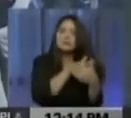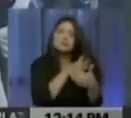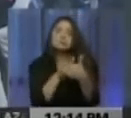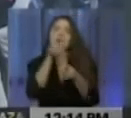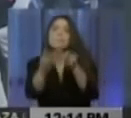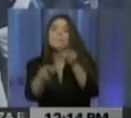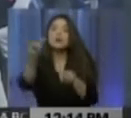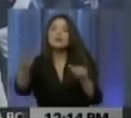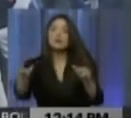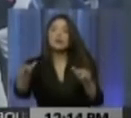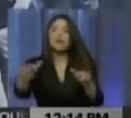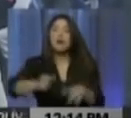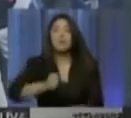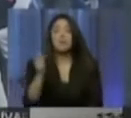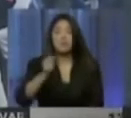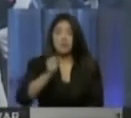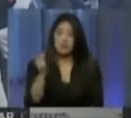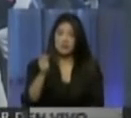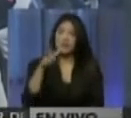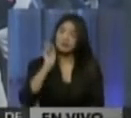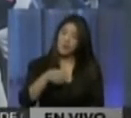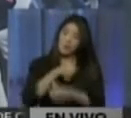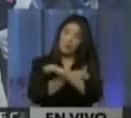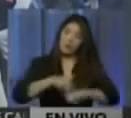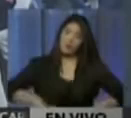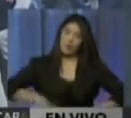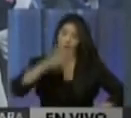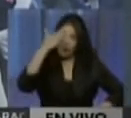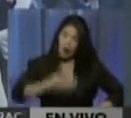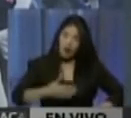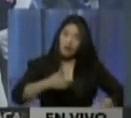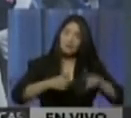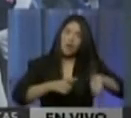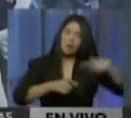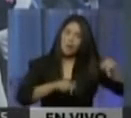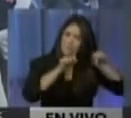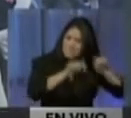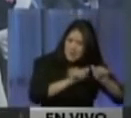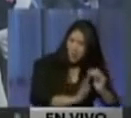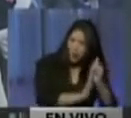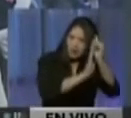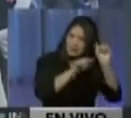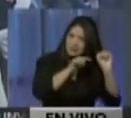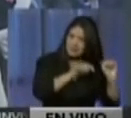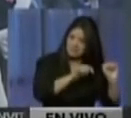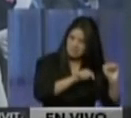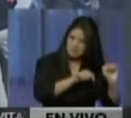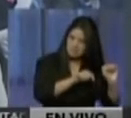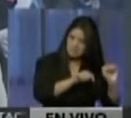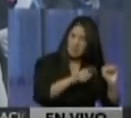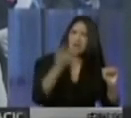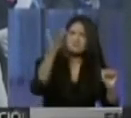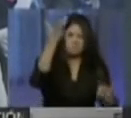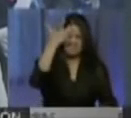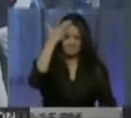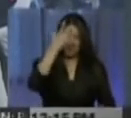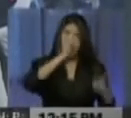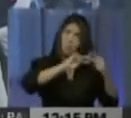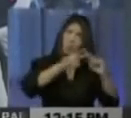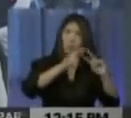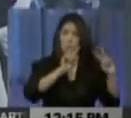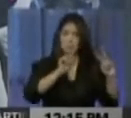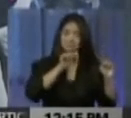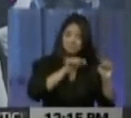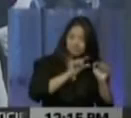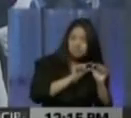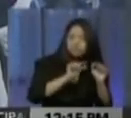de los cuerpos de seguridad, luego que dirigentes de esa marcha que catalogaron de Pacífica, financiaron a